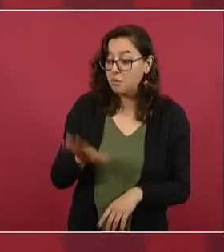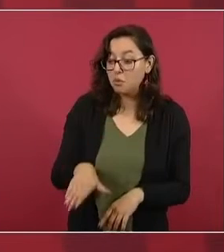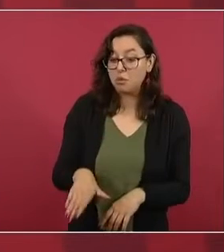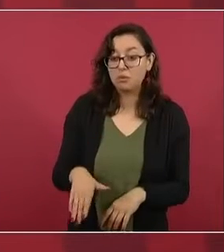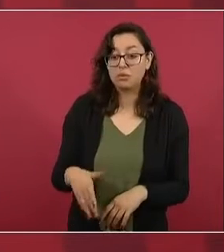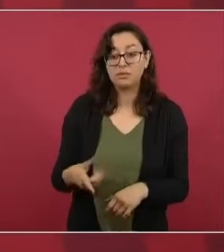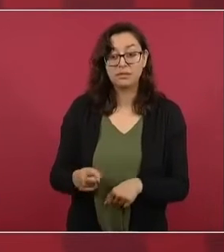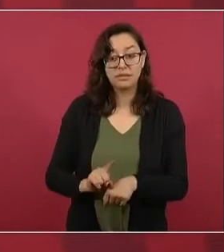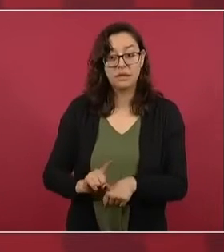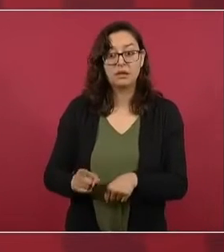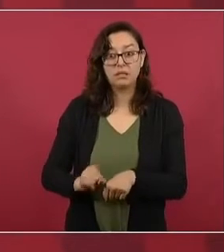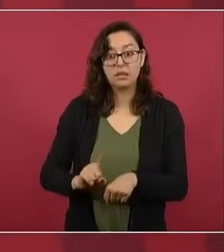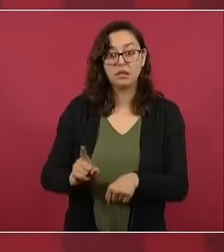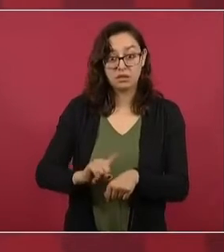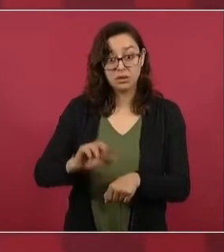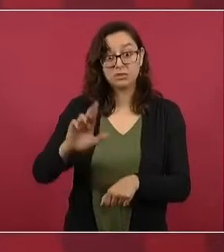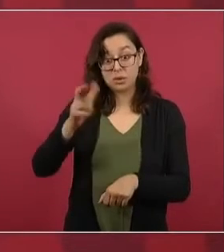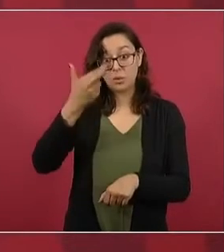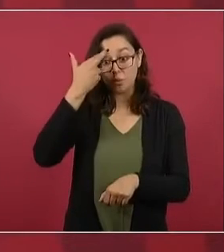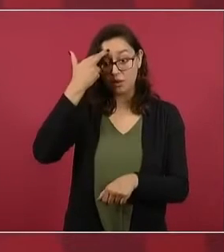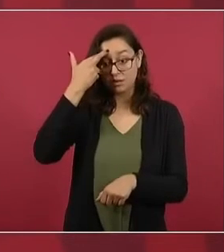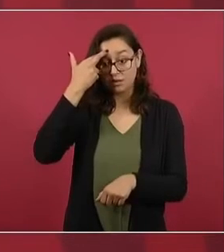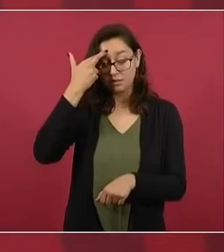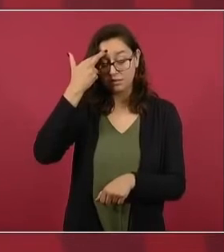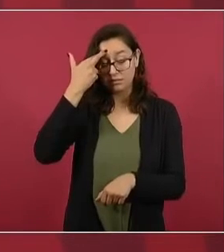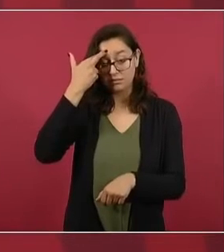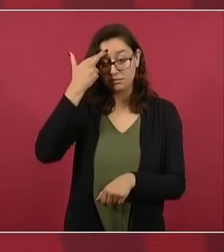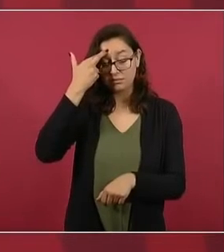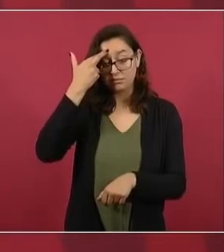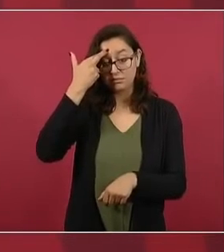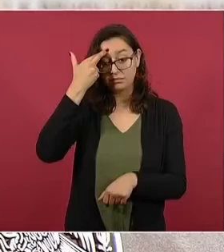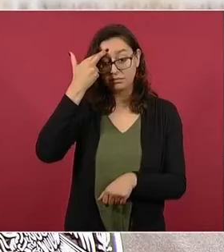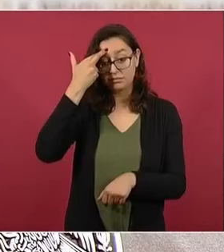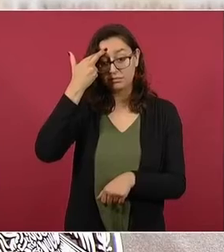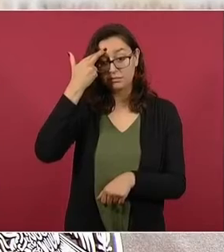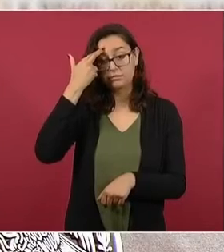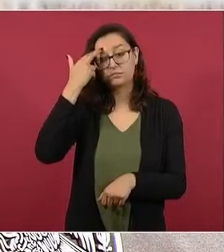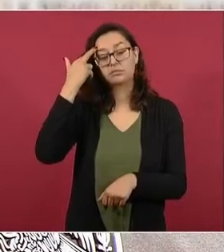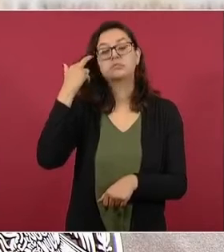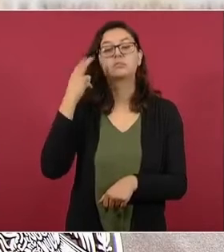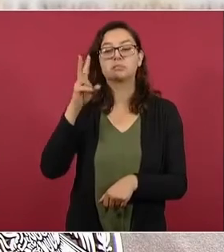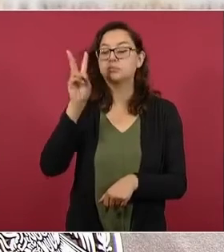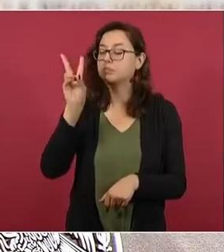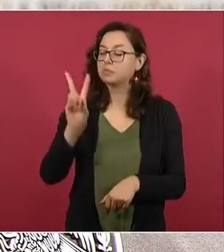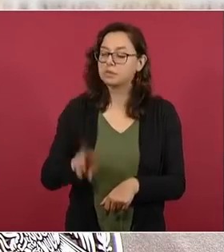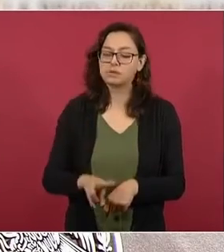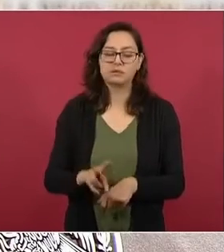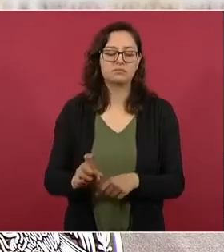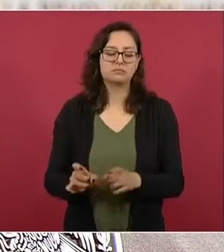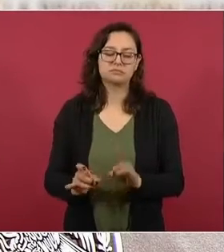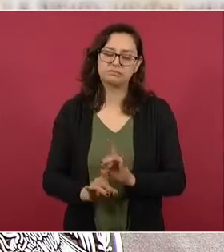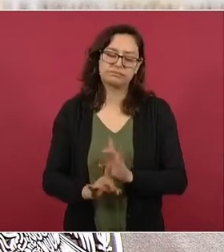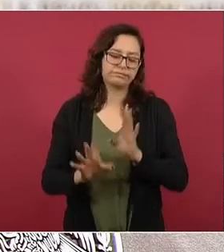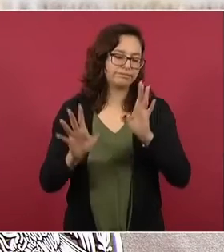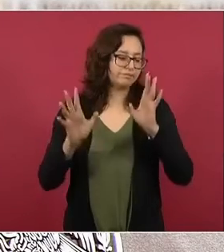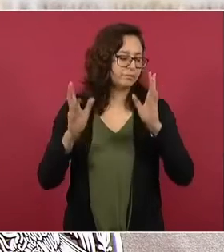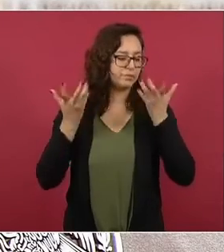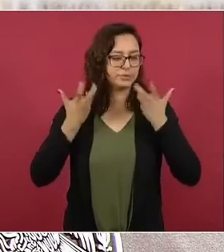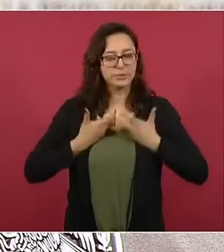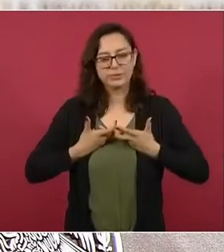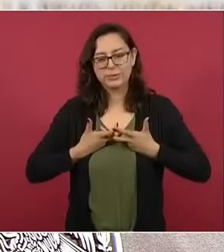fue una situación muy lamentable.